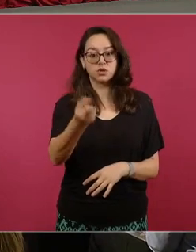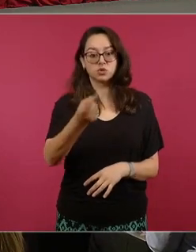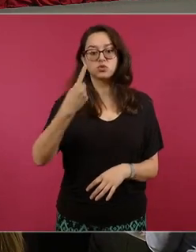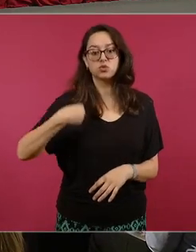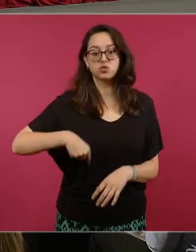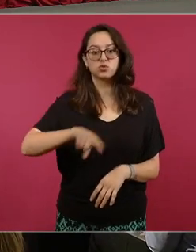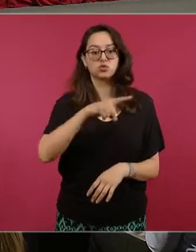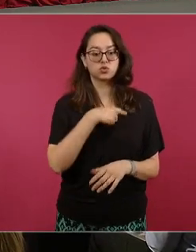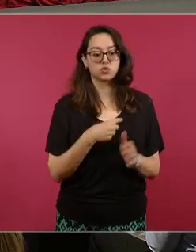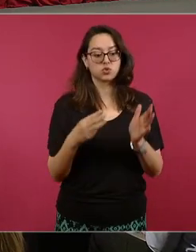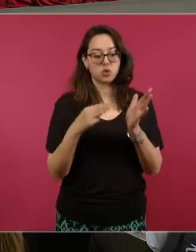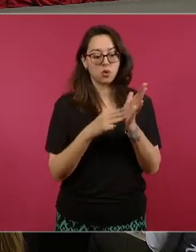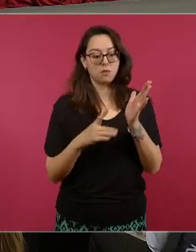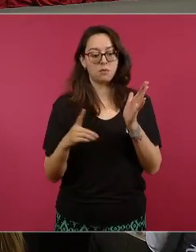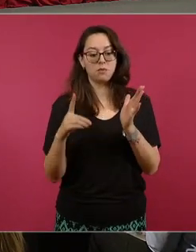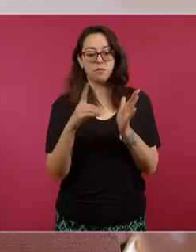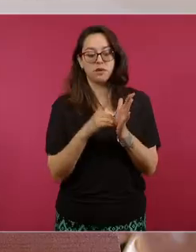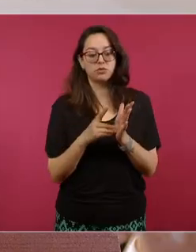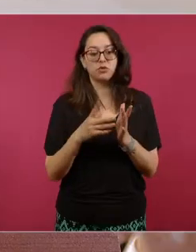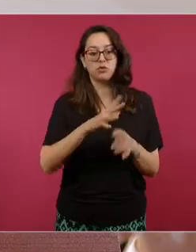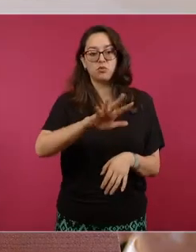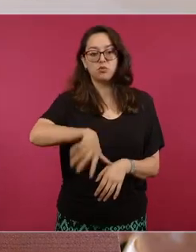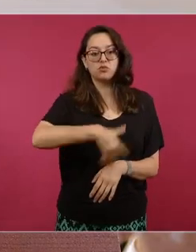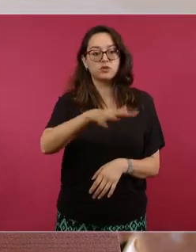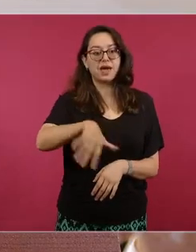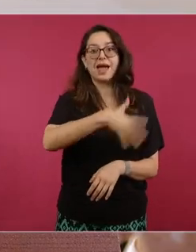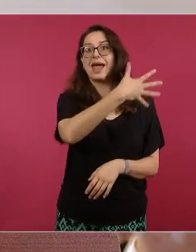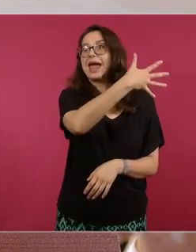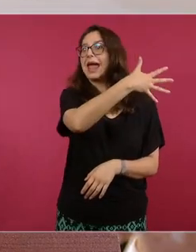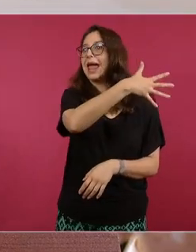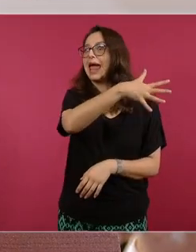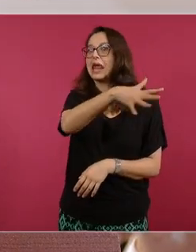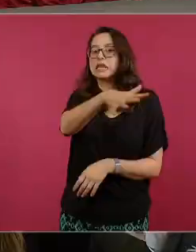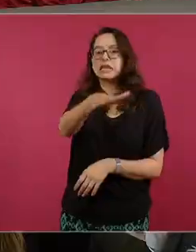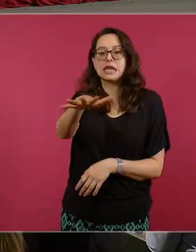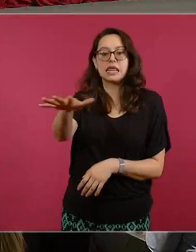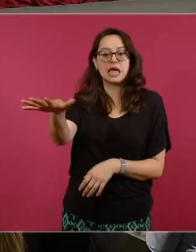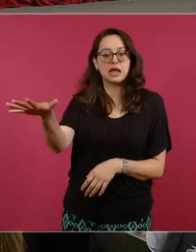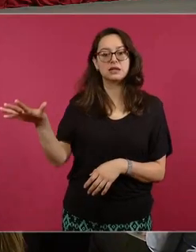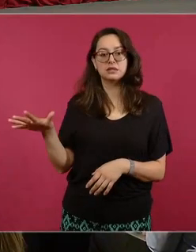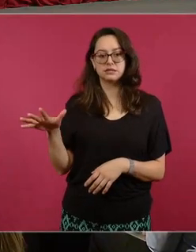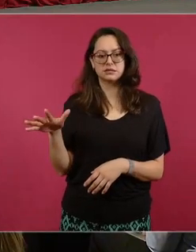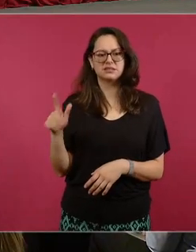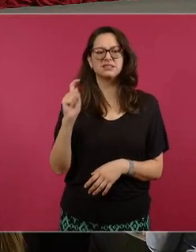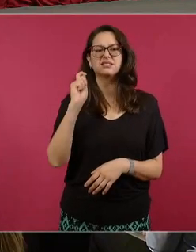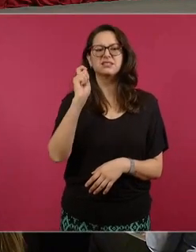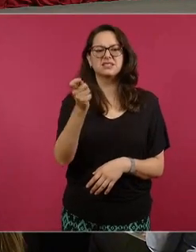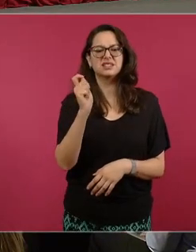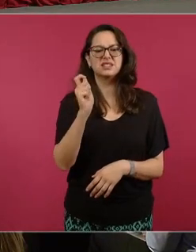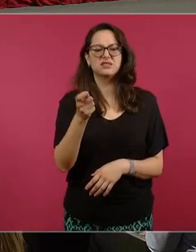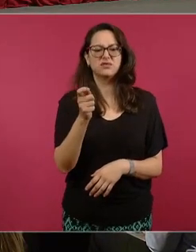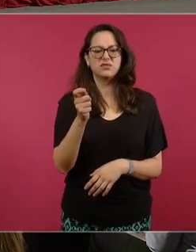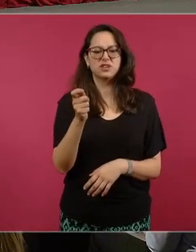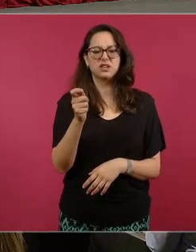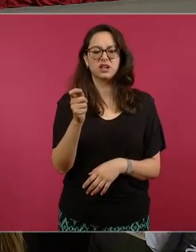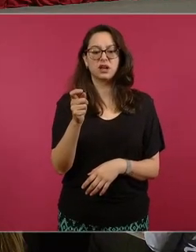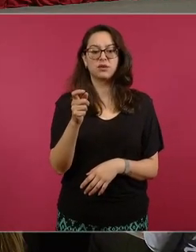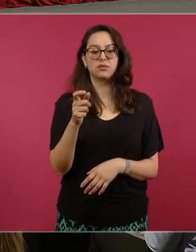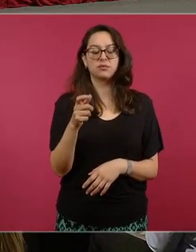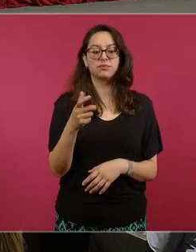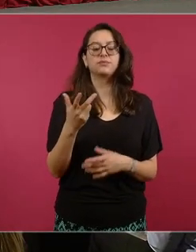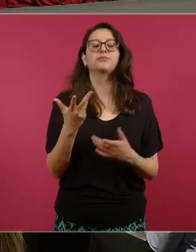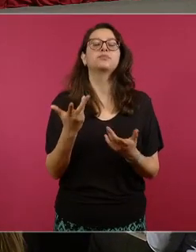búsqueda generalizada esta metodología de búsqueda generalizada se